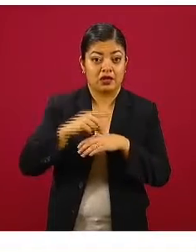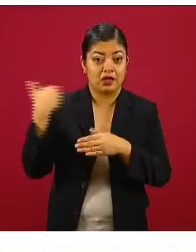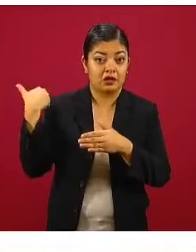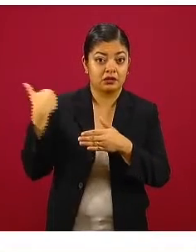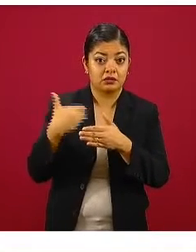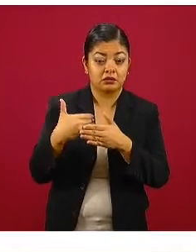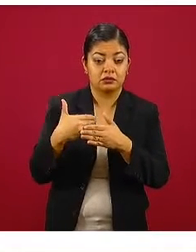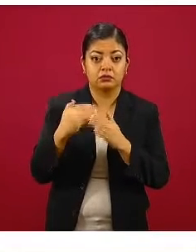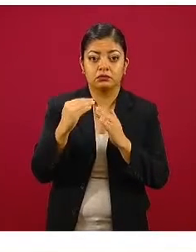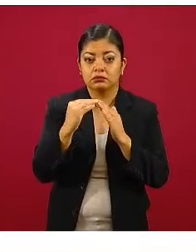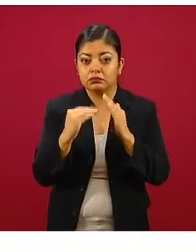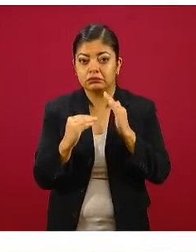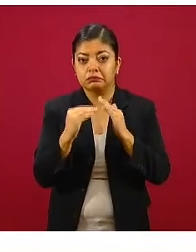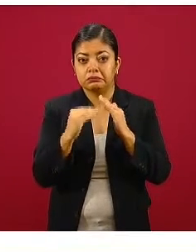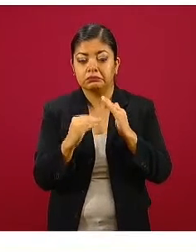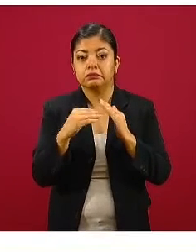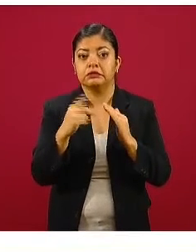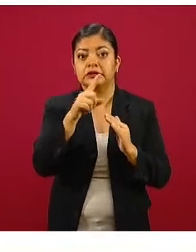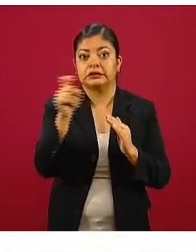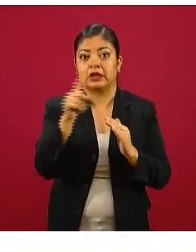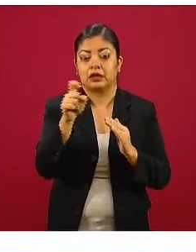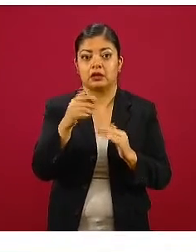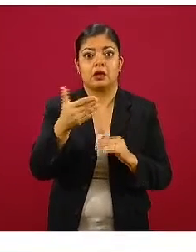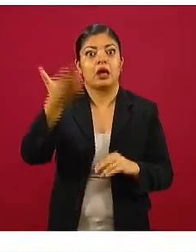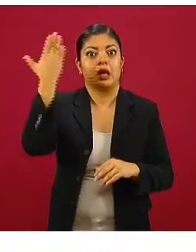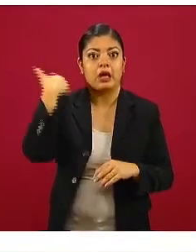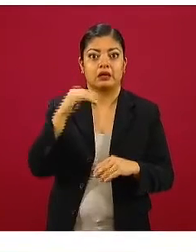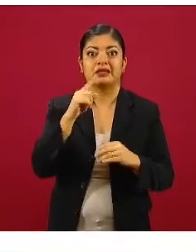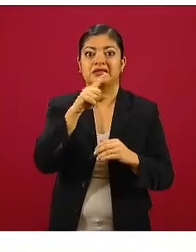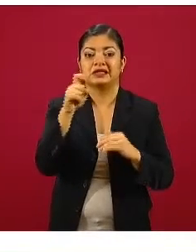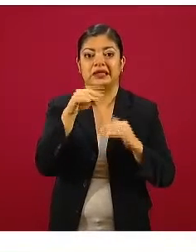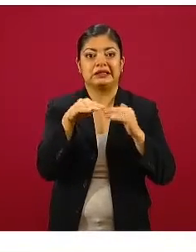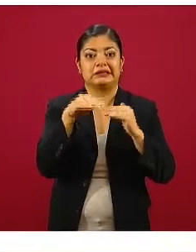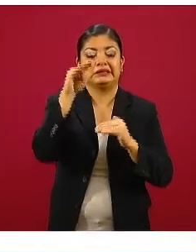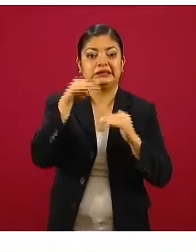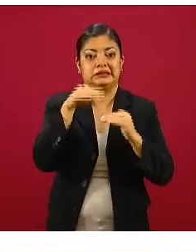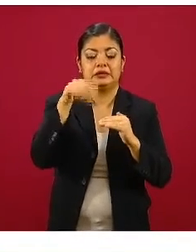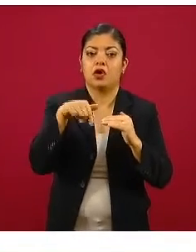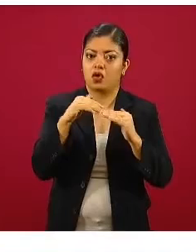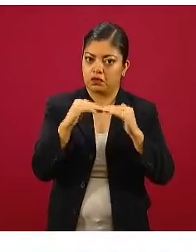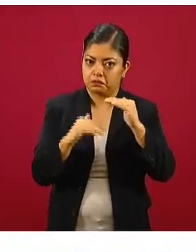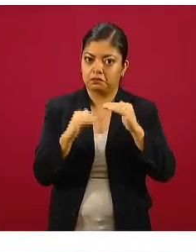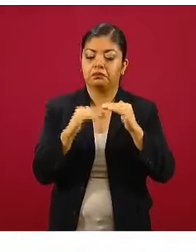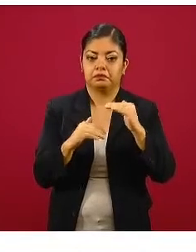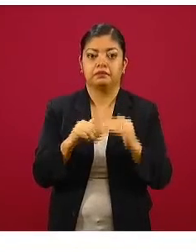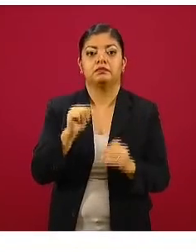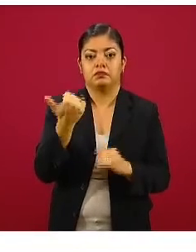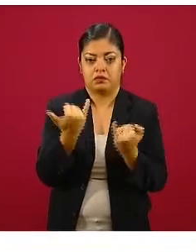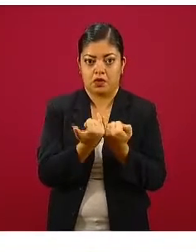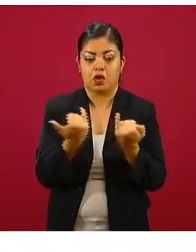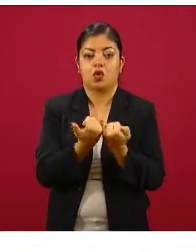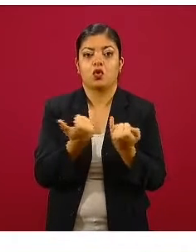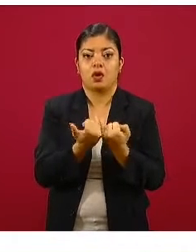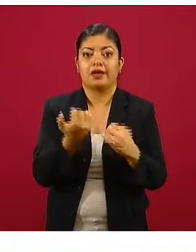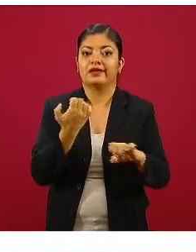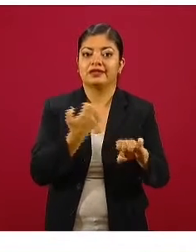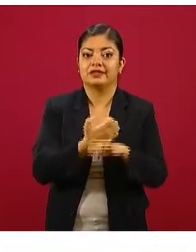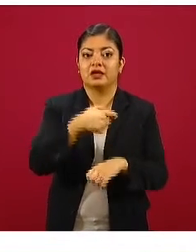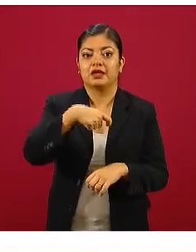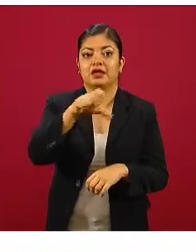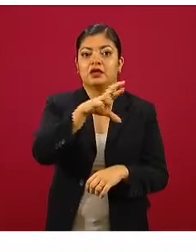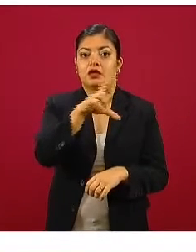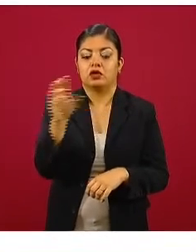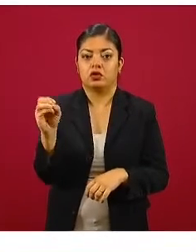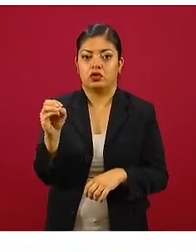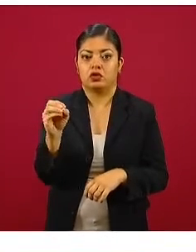es inferior a 100 casos, cuando antes estaban por encima de esta cifra. Vemos también el estado de Quintana Roo,